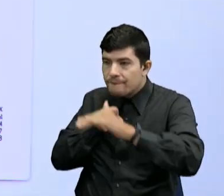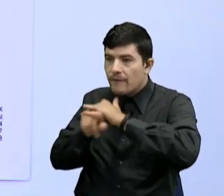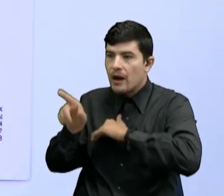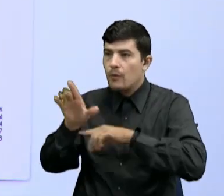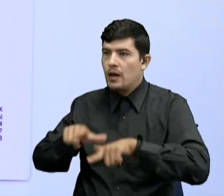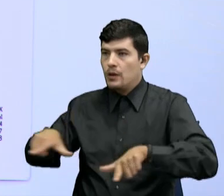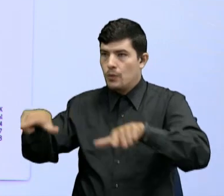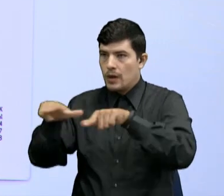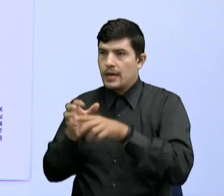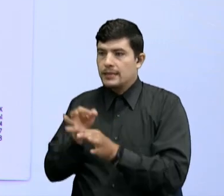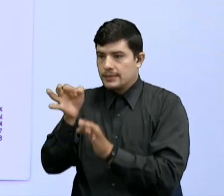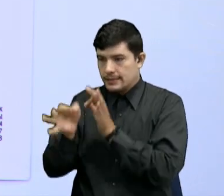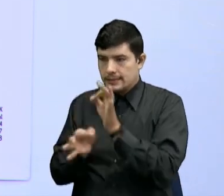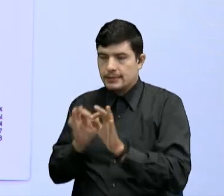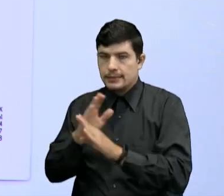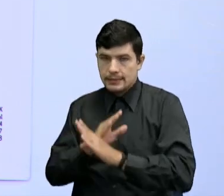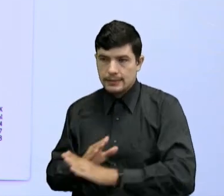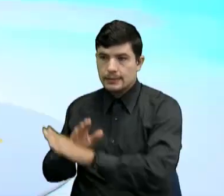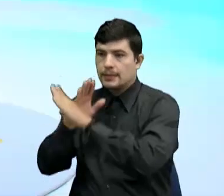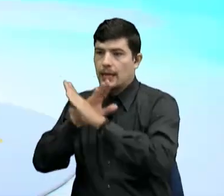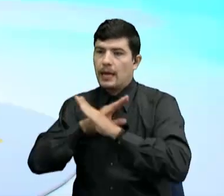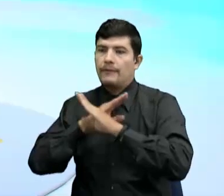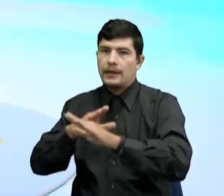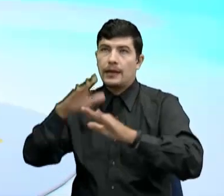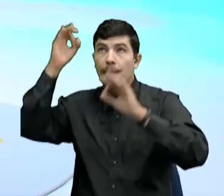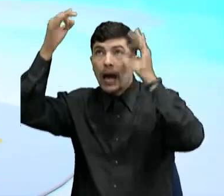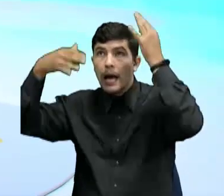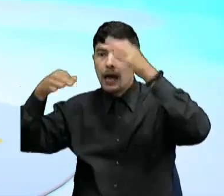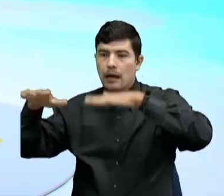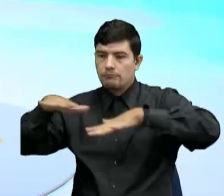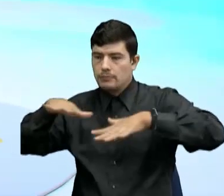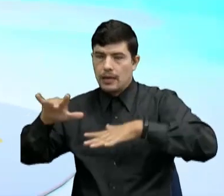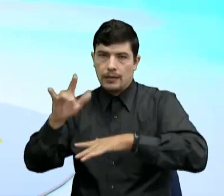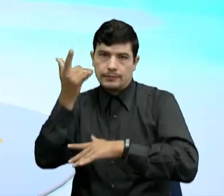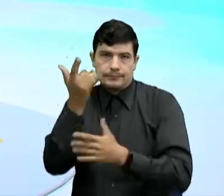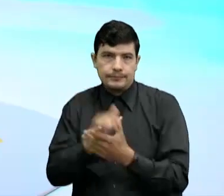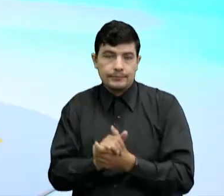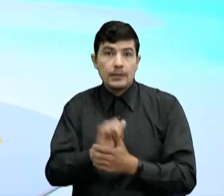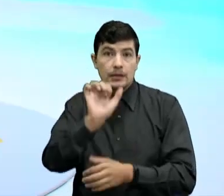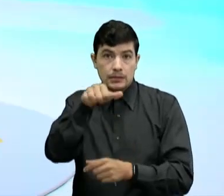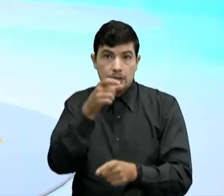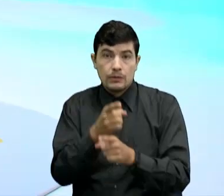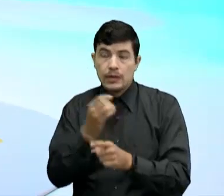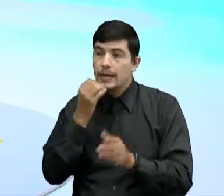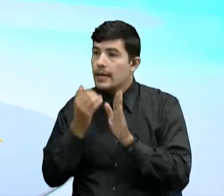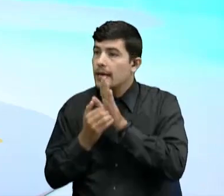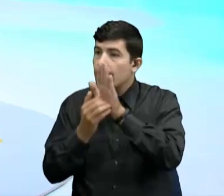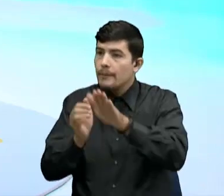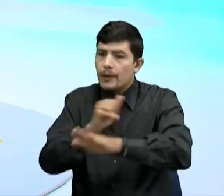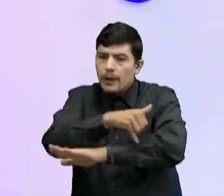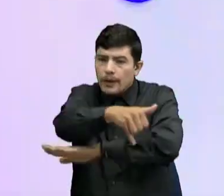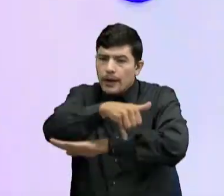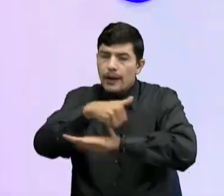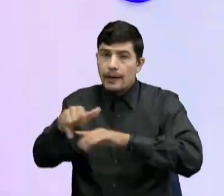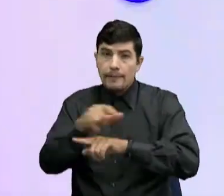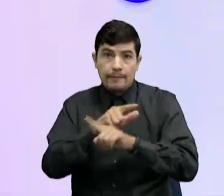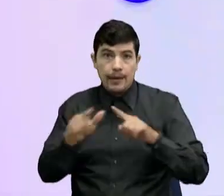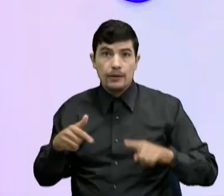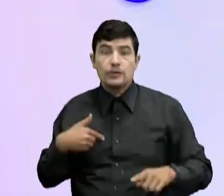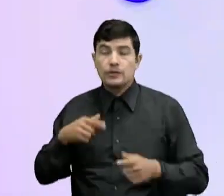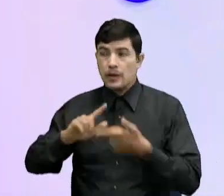lugares Más seguros ¿Verdad? Correcto Correcto Muy bien Bueno entonces ya tuvimos Algunos ejemplos de planos Pero yo tengo unos amigos